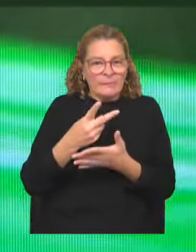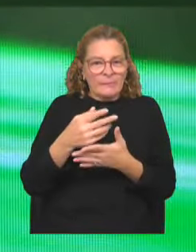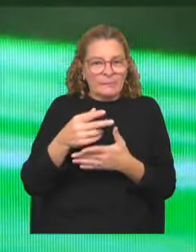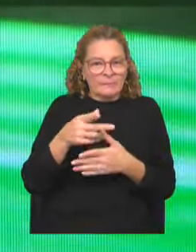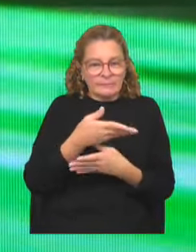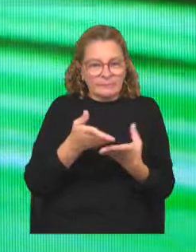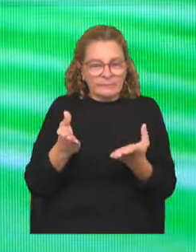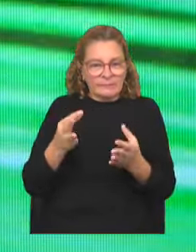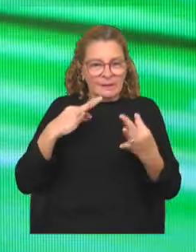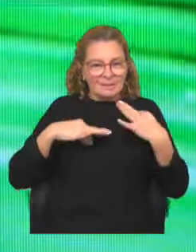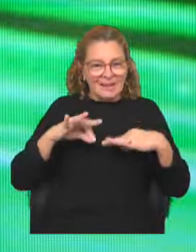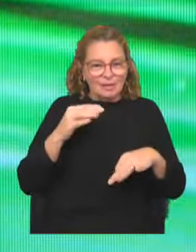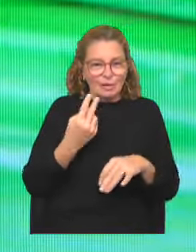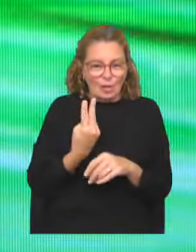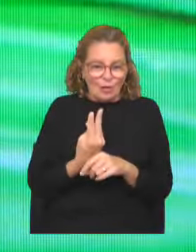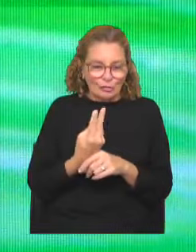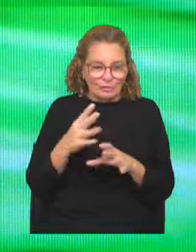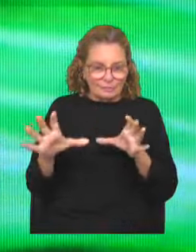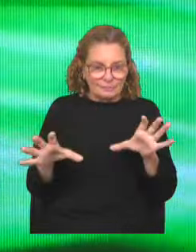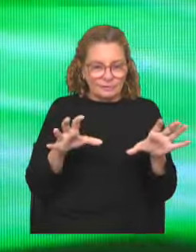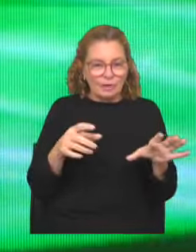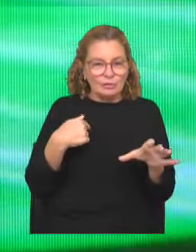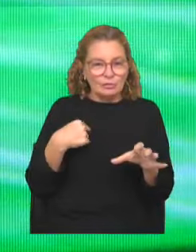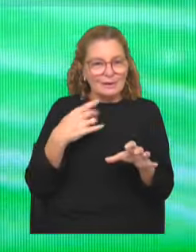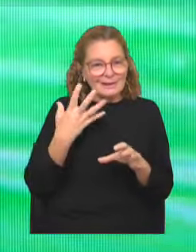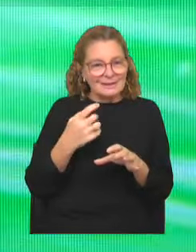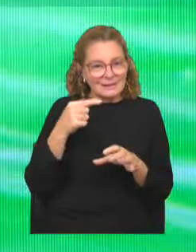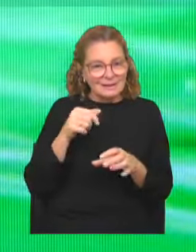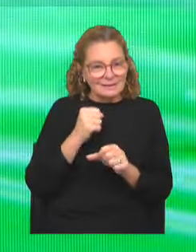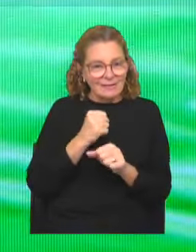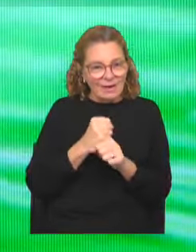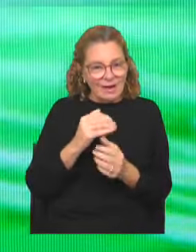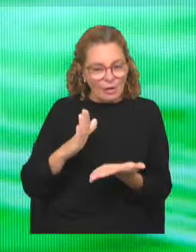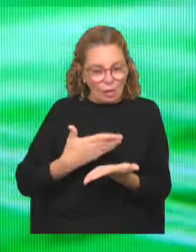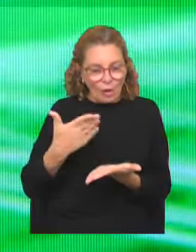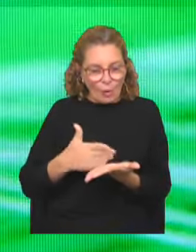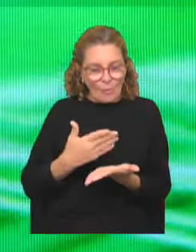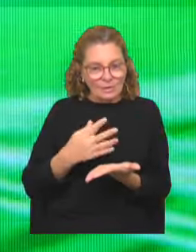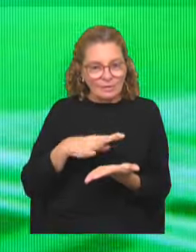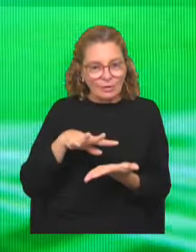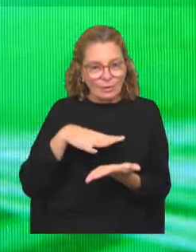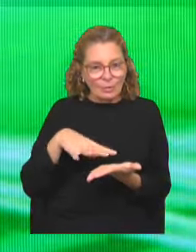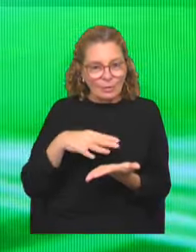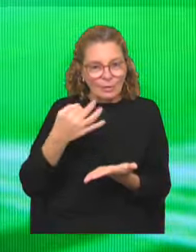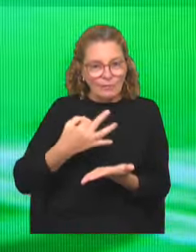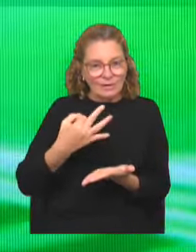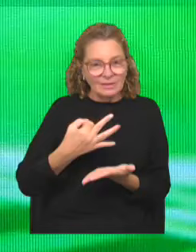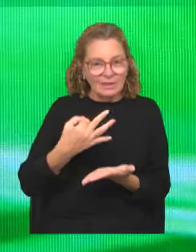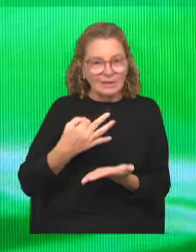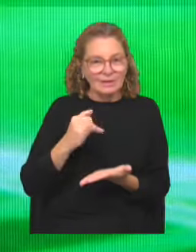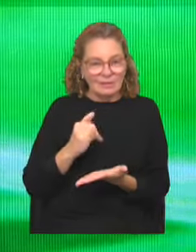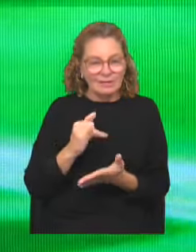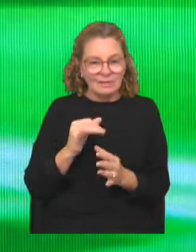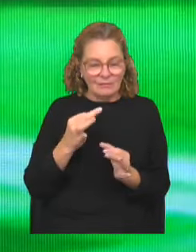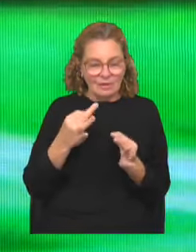espectáculo que tiene dos cuadros, y el segundo cuadro yo tenía la intención de trabajar con documentos, de trabajar con lo real, con lo que existe